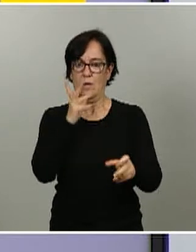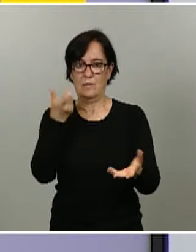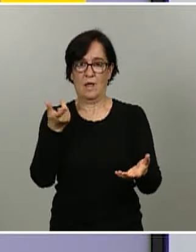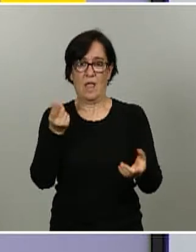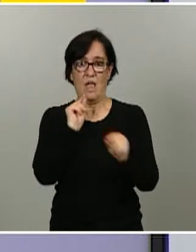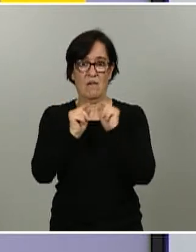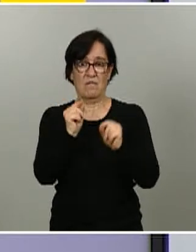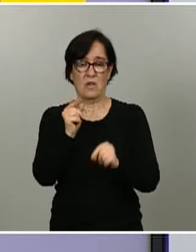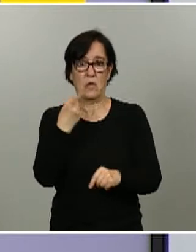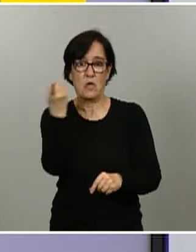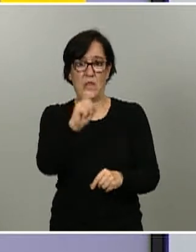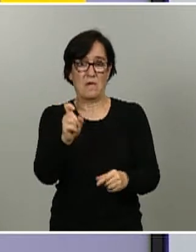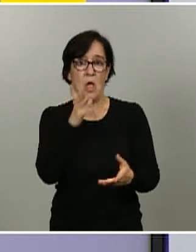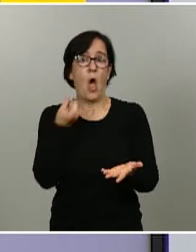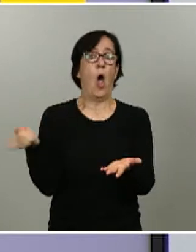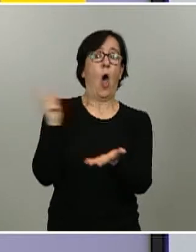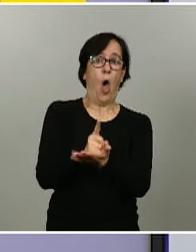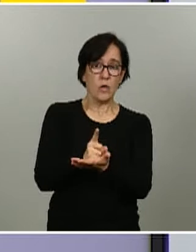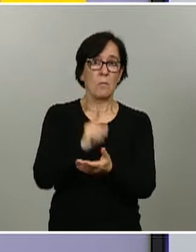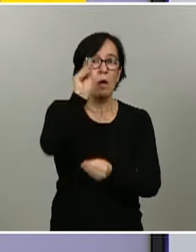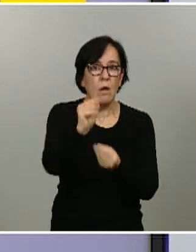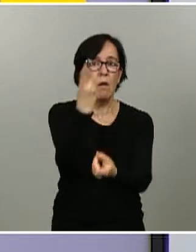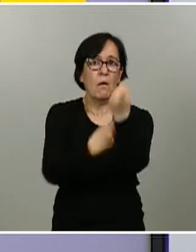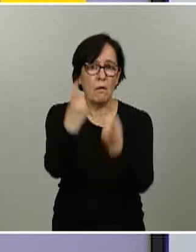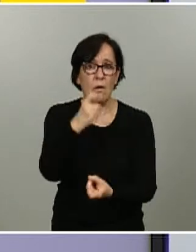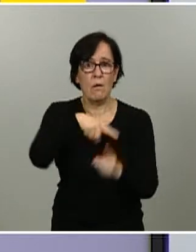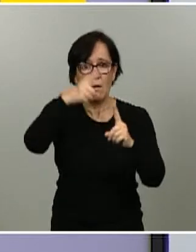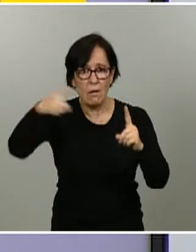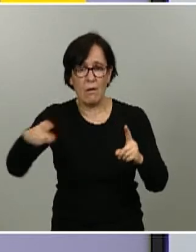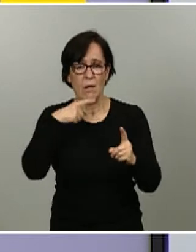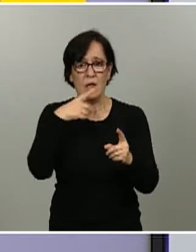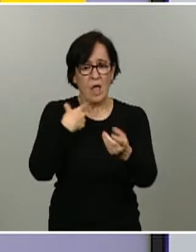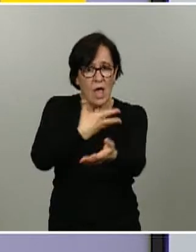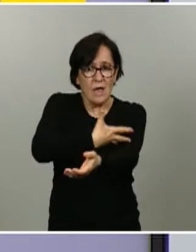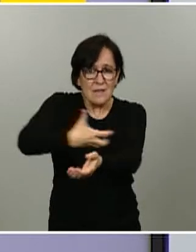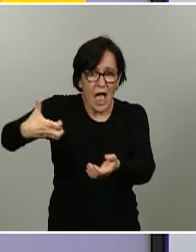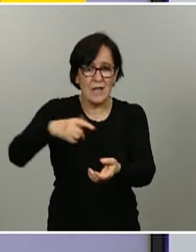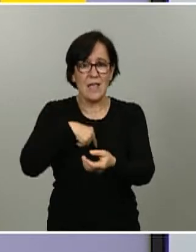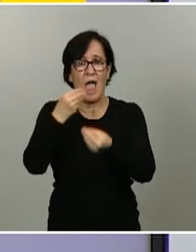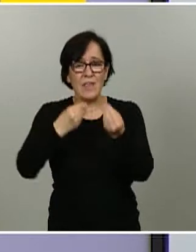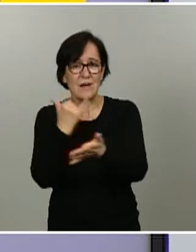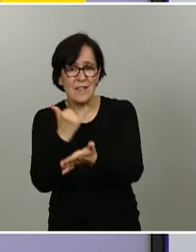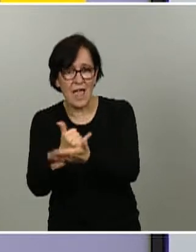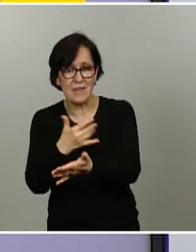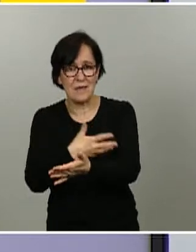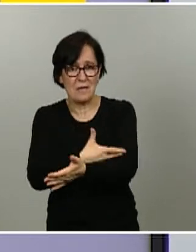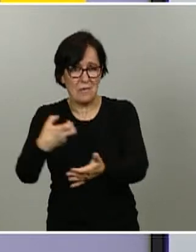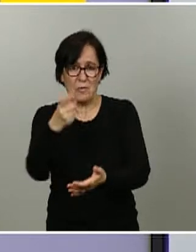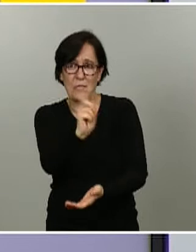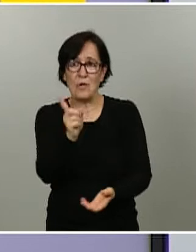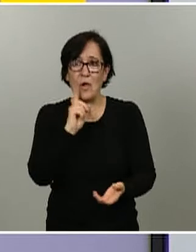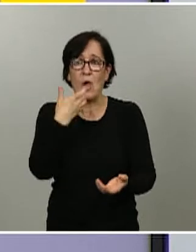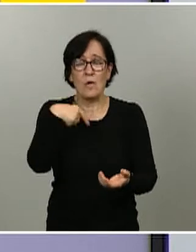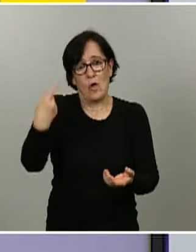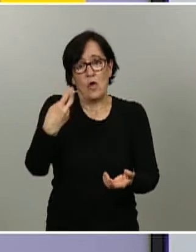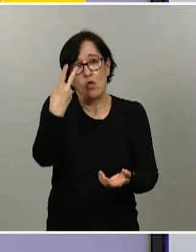volver a encuestar y volver a sacar sangre y hacer test a estas mismas personas durante otras dos